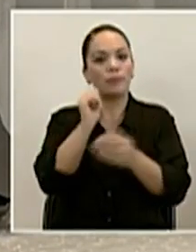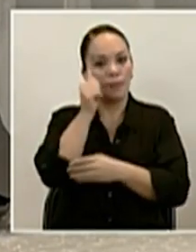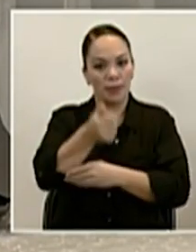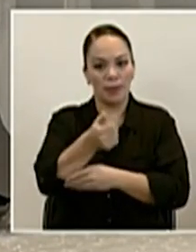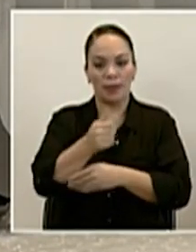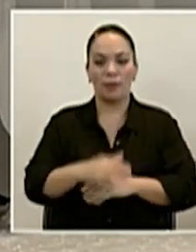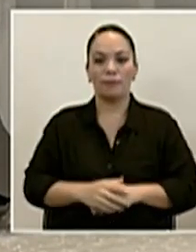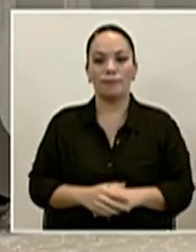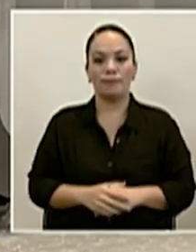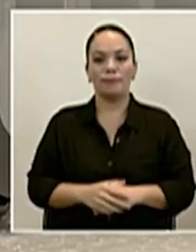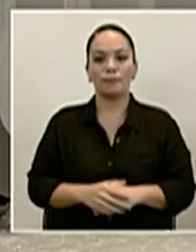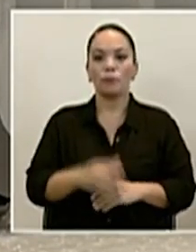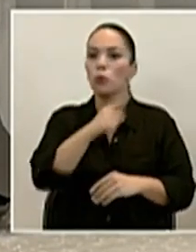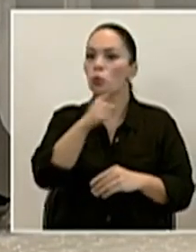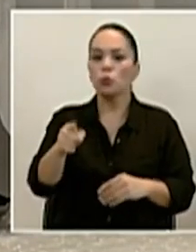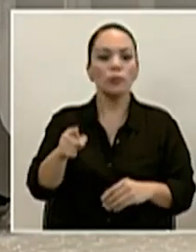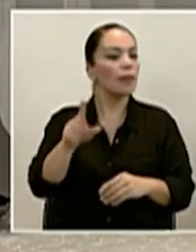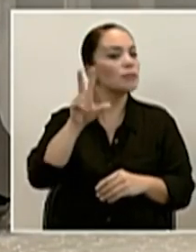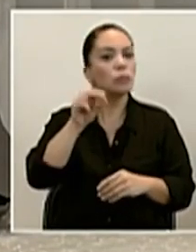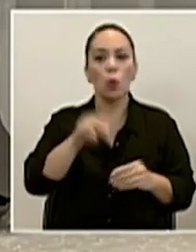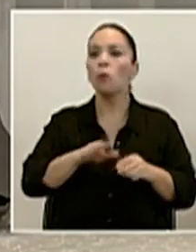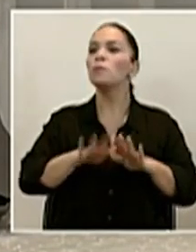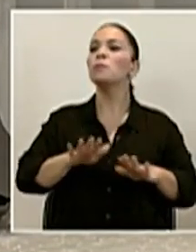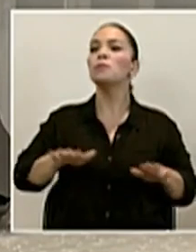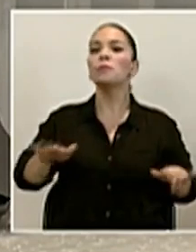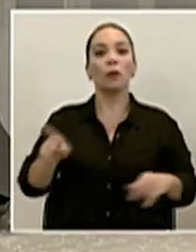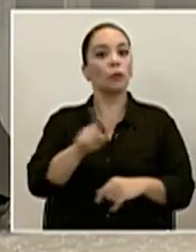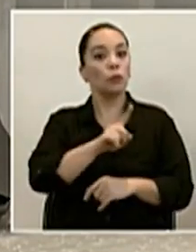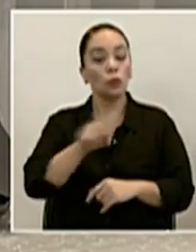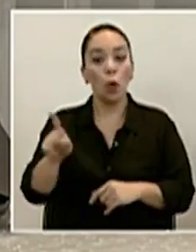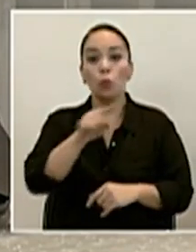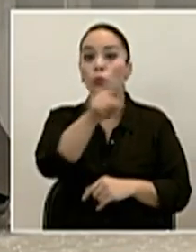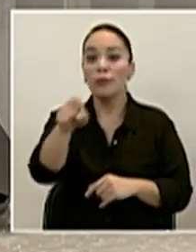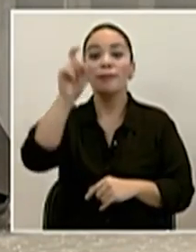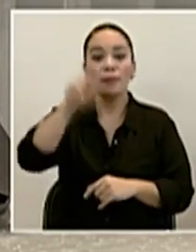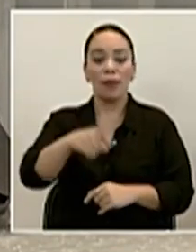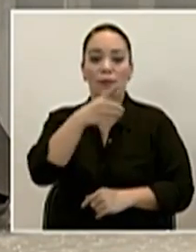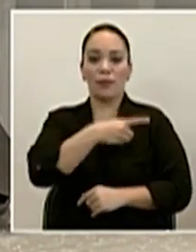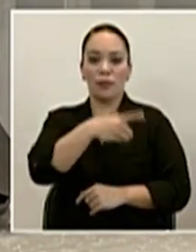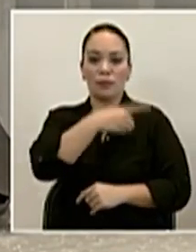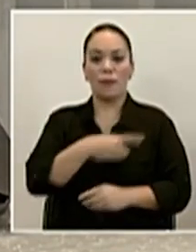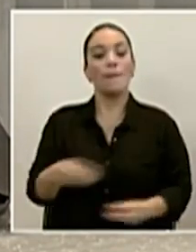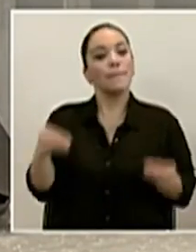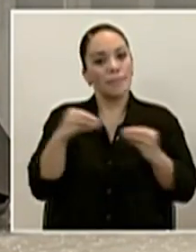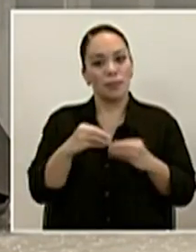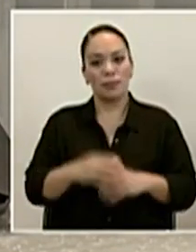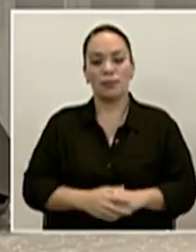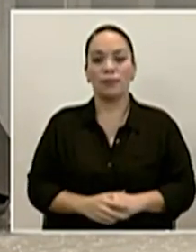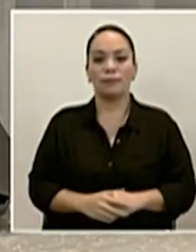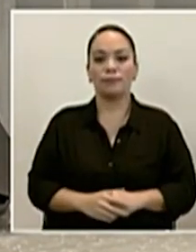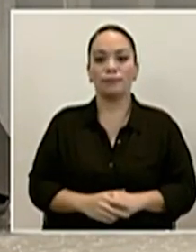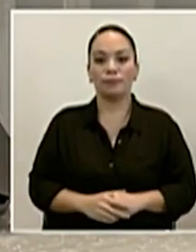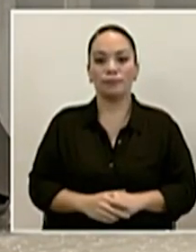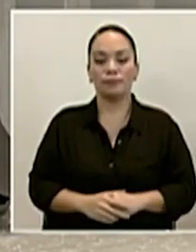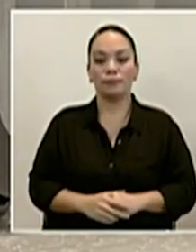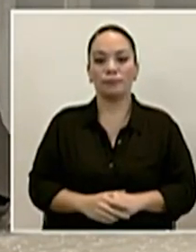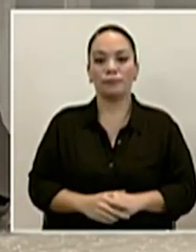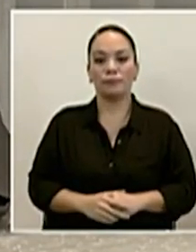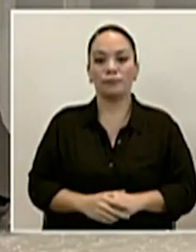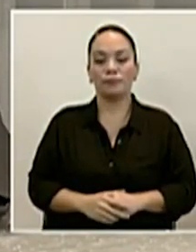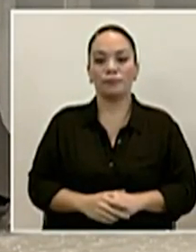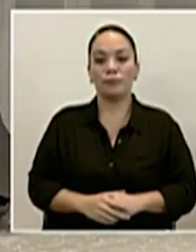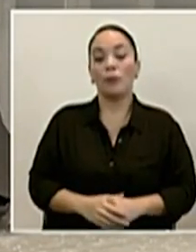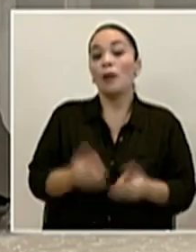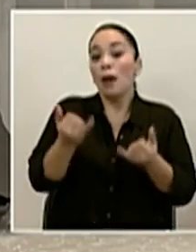mañana. Y a no relajarnos, sino más bien a disciplinarnos más. Sin más, quisiera